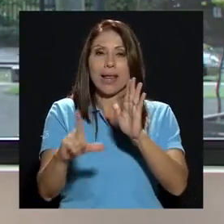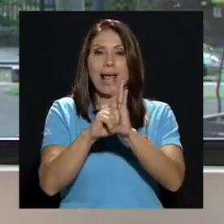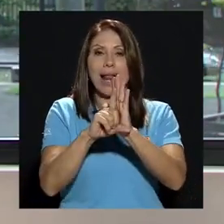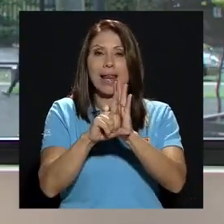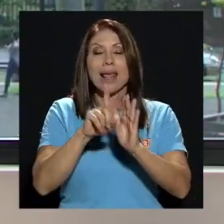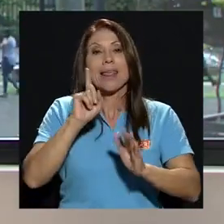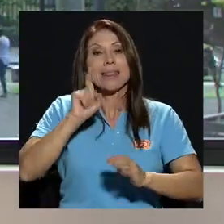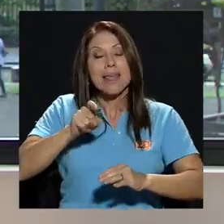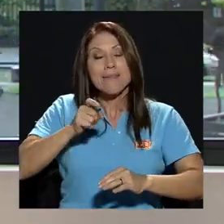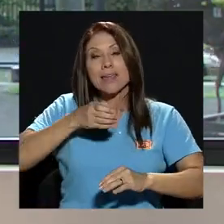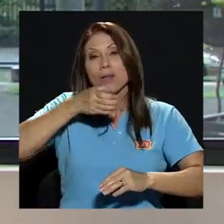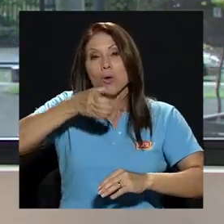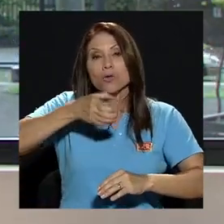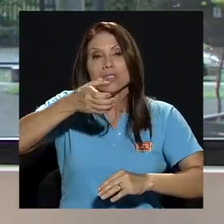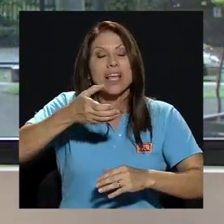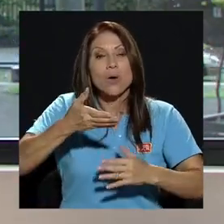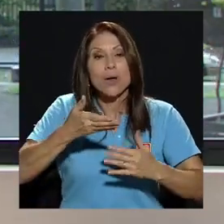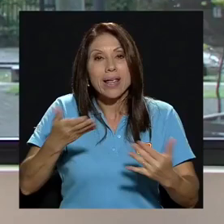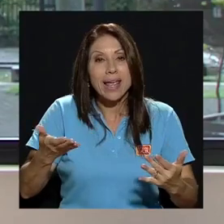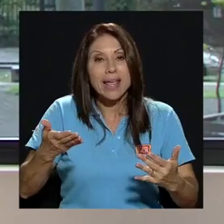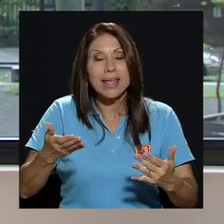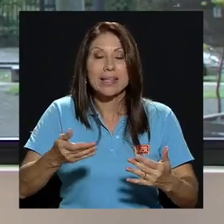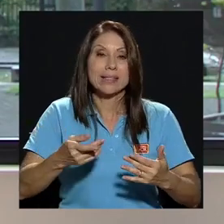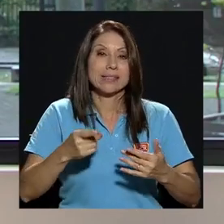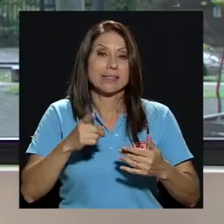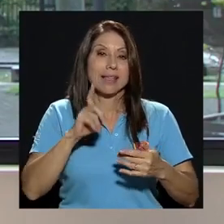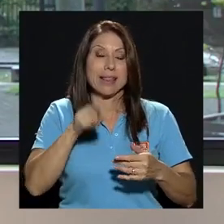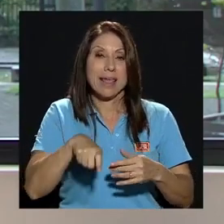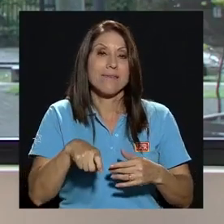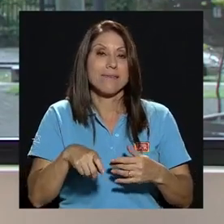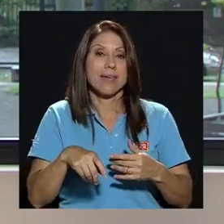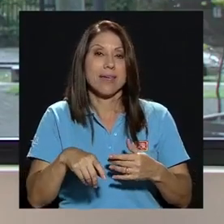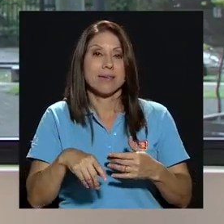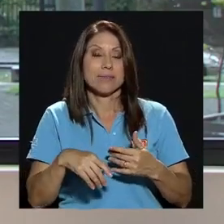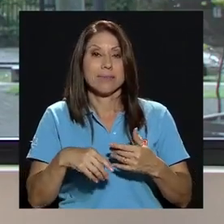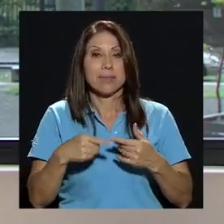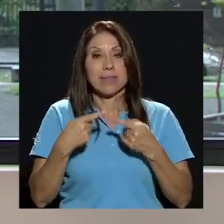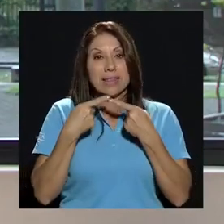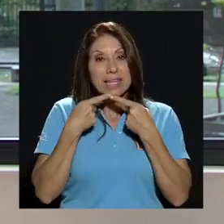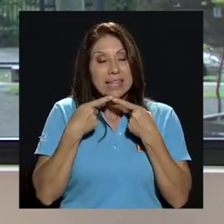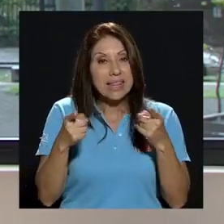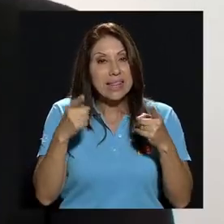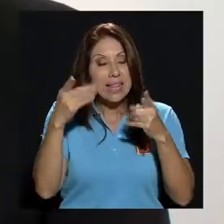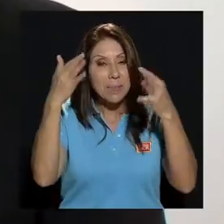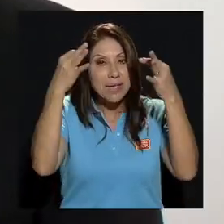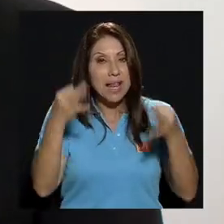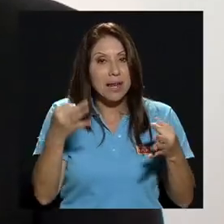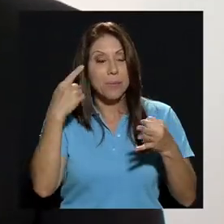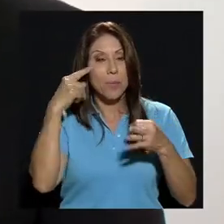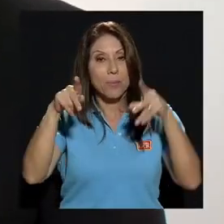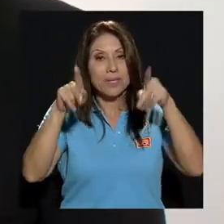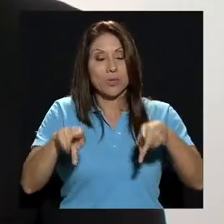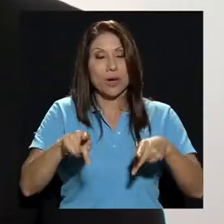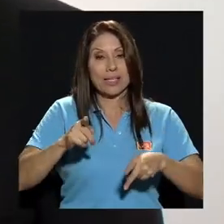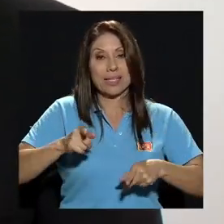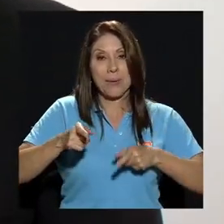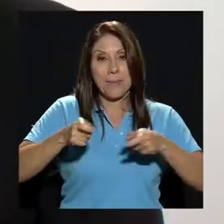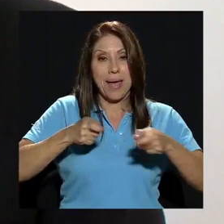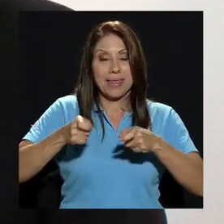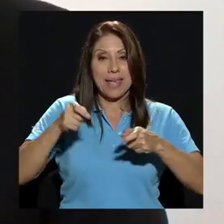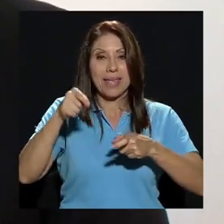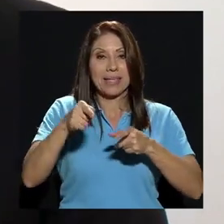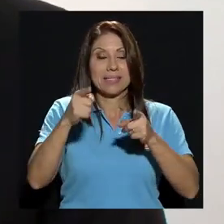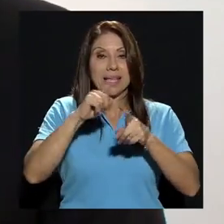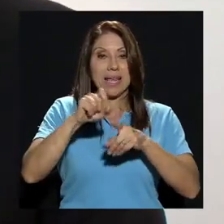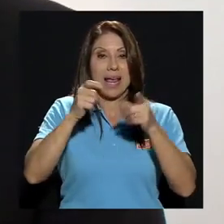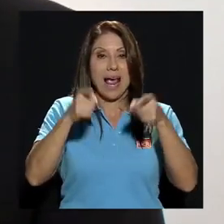se dictamina digamos por las personas que mandan en este caso esa sería mi opinión En este momento también se está